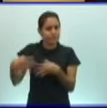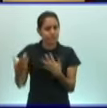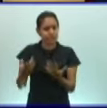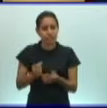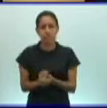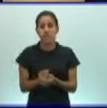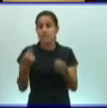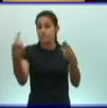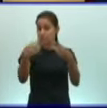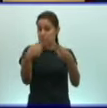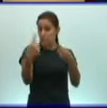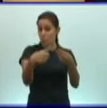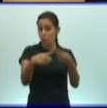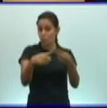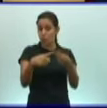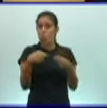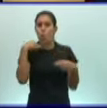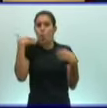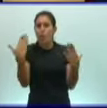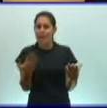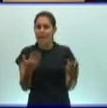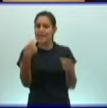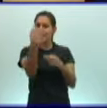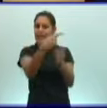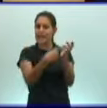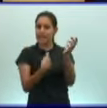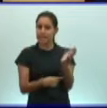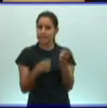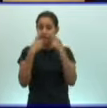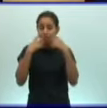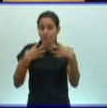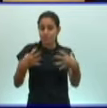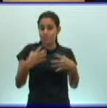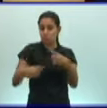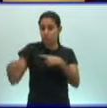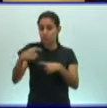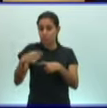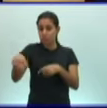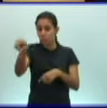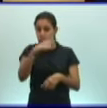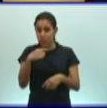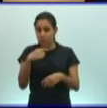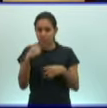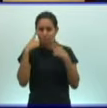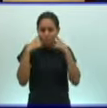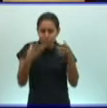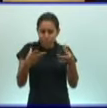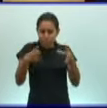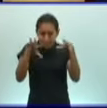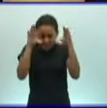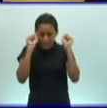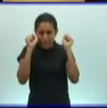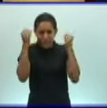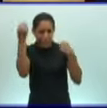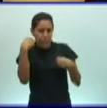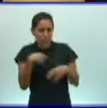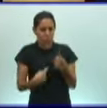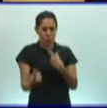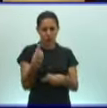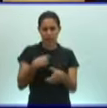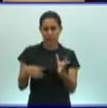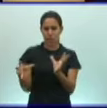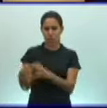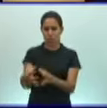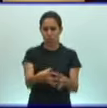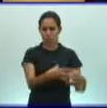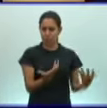Segundo, cuáles son las características esenciales que nos permiten reconocer a ese grupo de ejemplares que pertenecen a